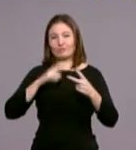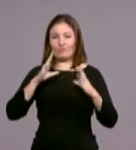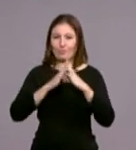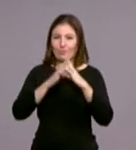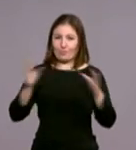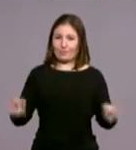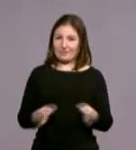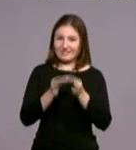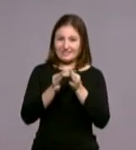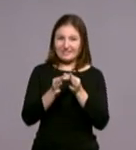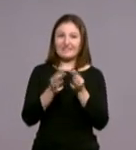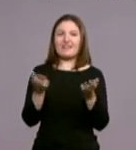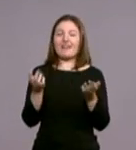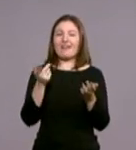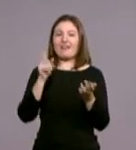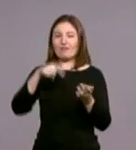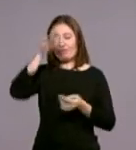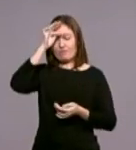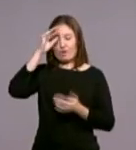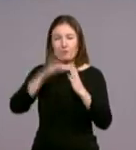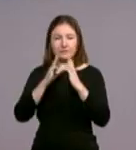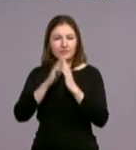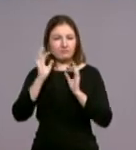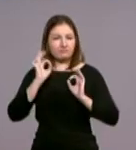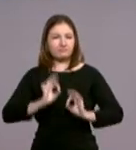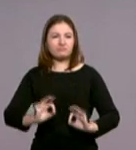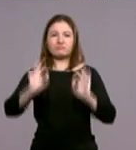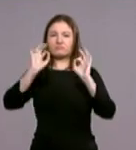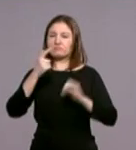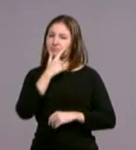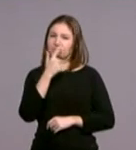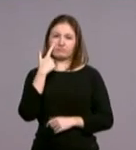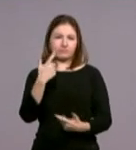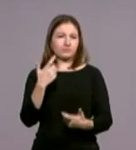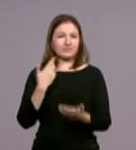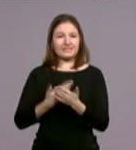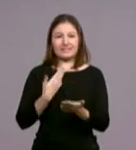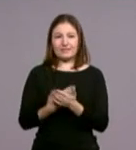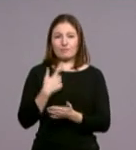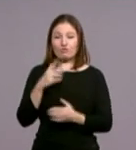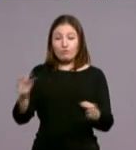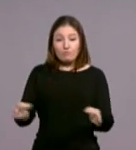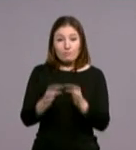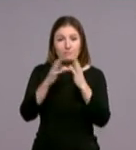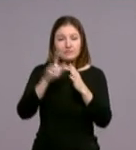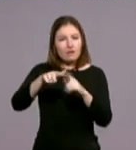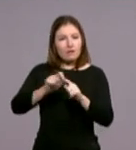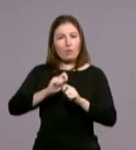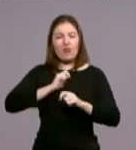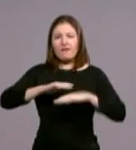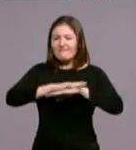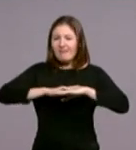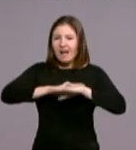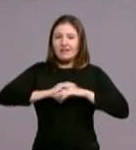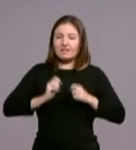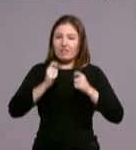adoración, la santa misa del domingo, es el gran testimonio de que la Eucaristía es el manantial, la fuente del